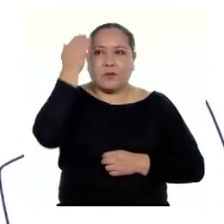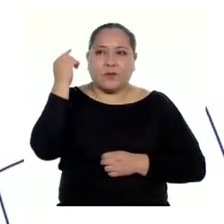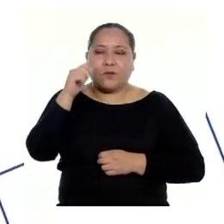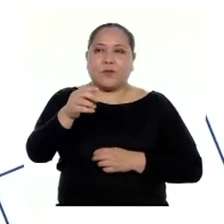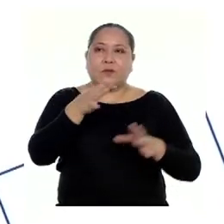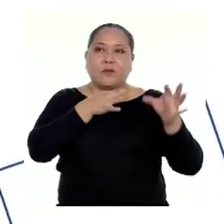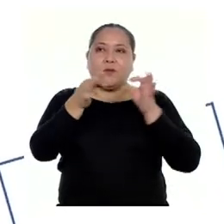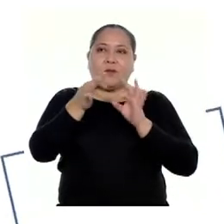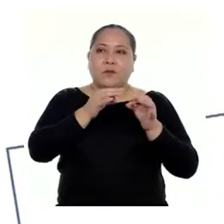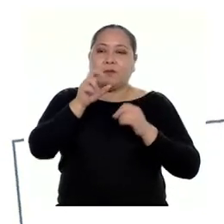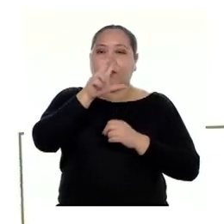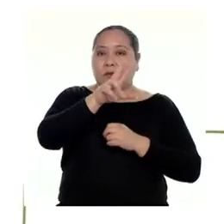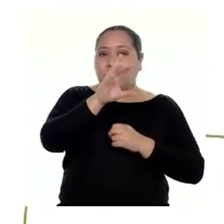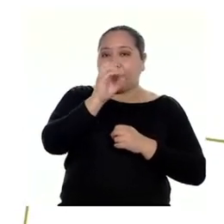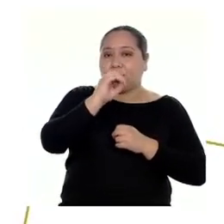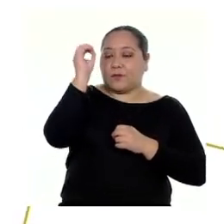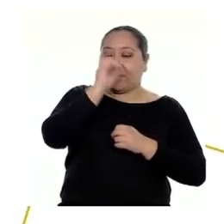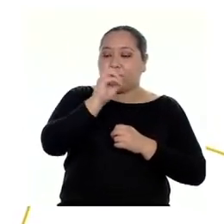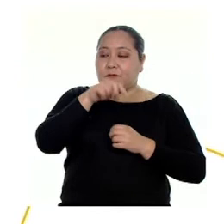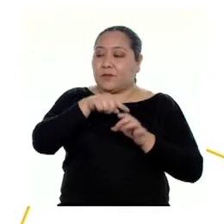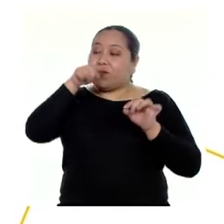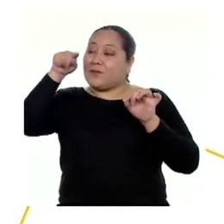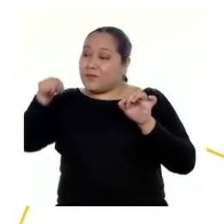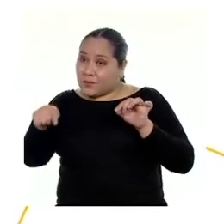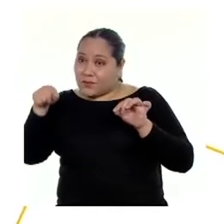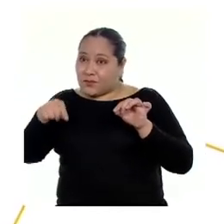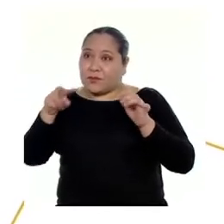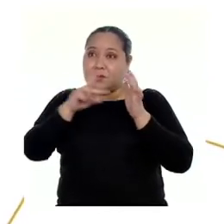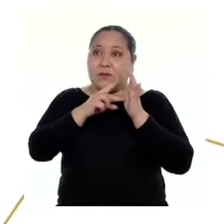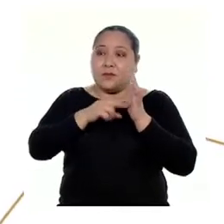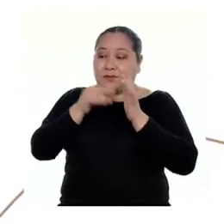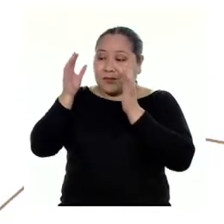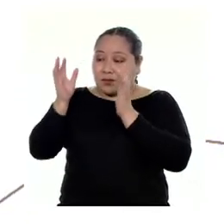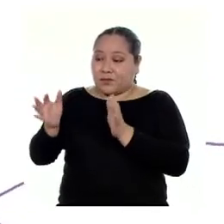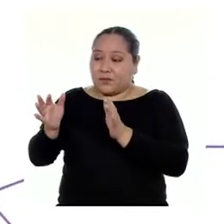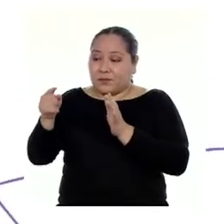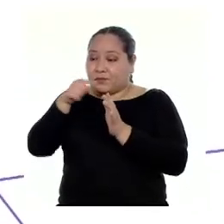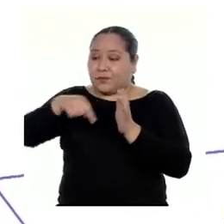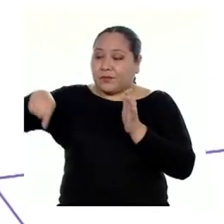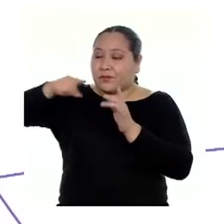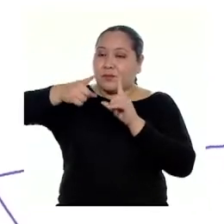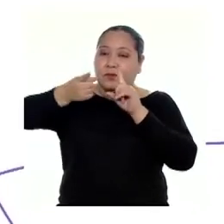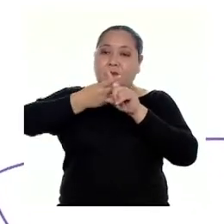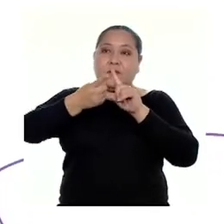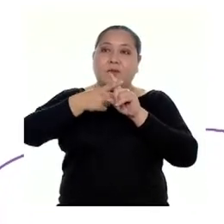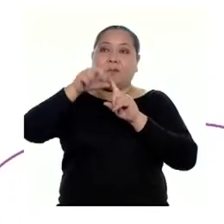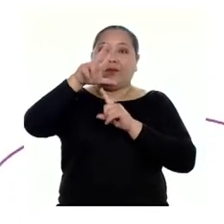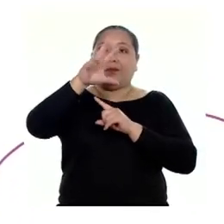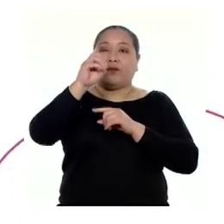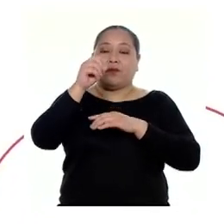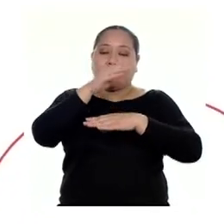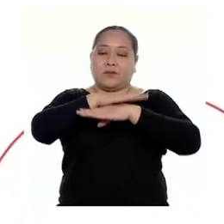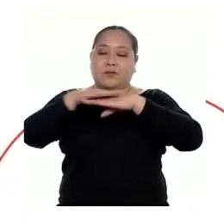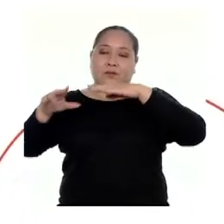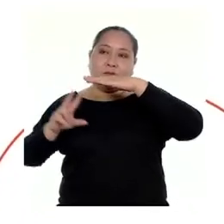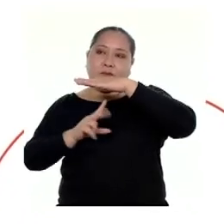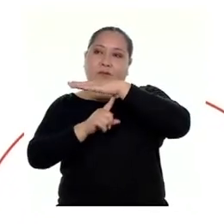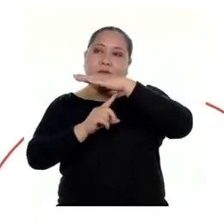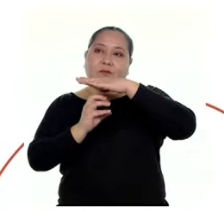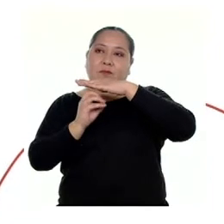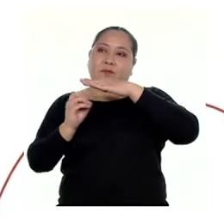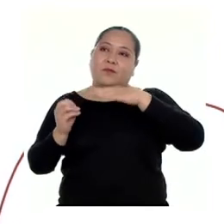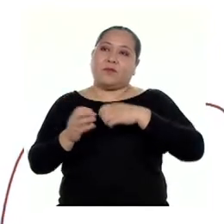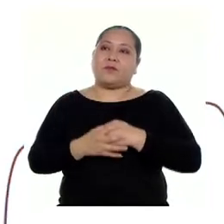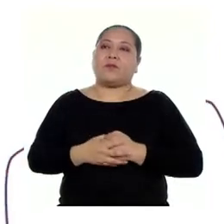hablar del 30% de algo se refiere a ese valor multiplicado por 30 sobre 100. Así es,